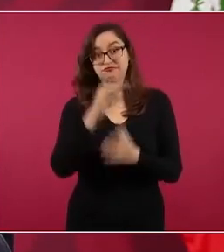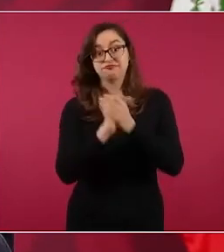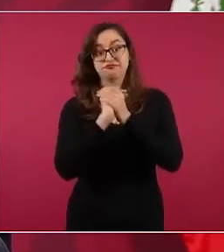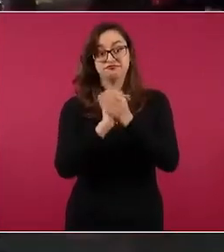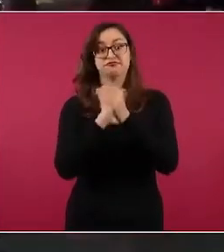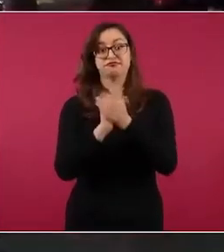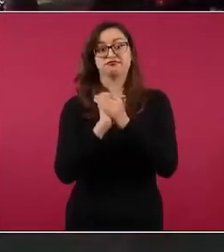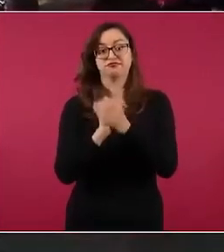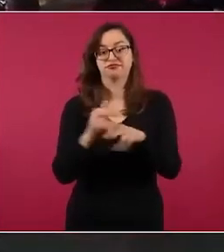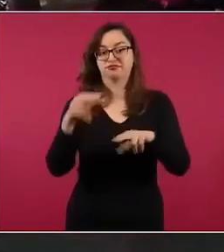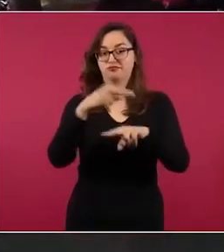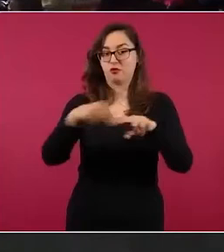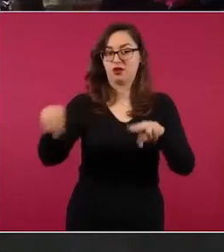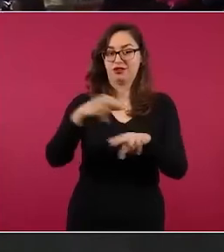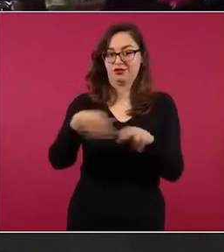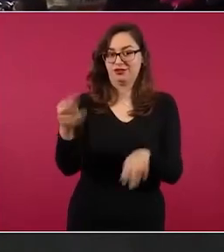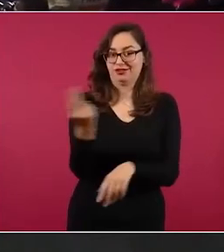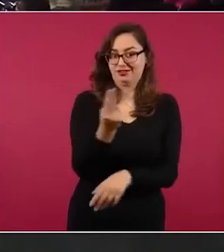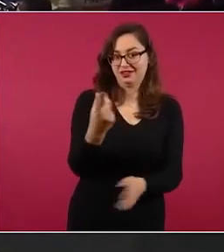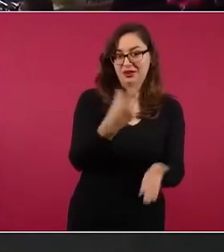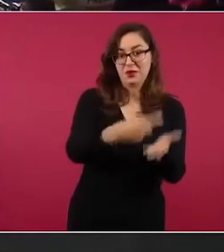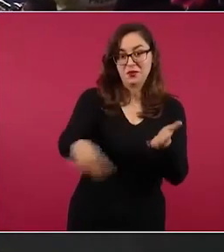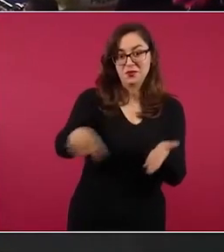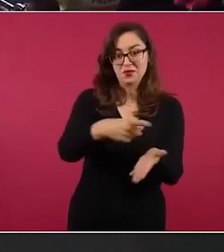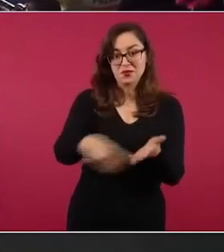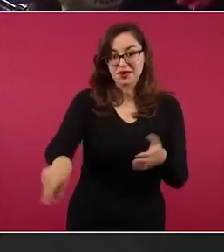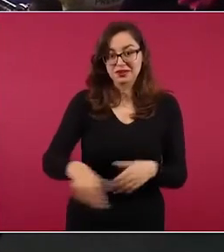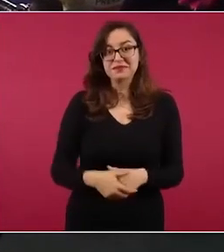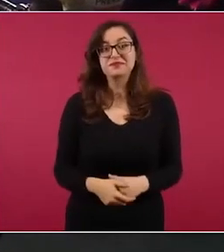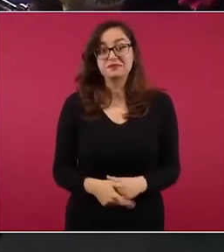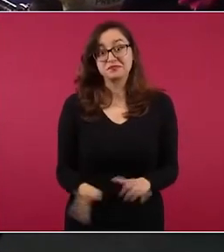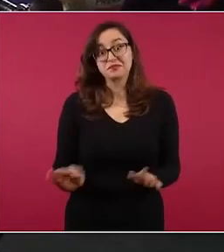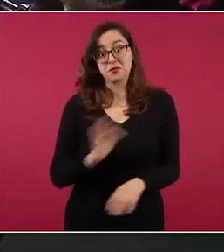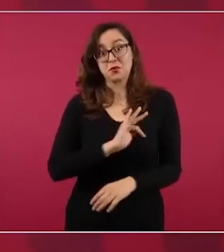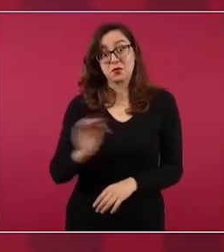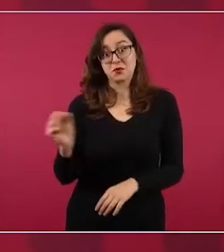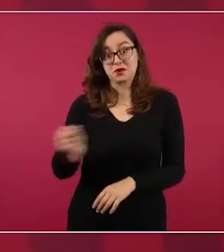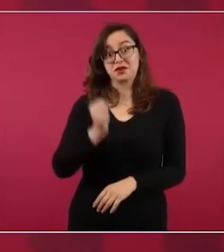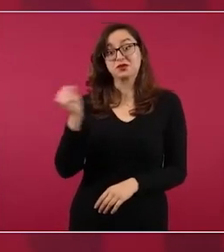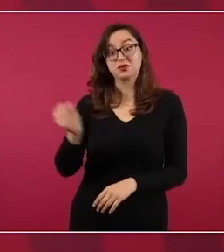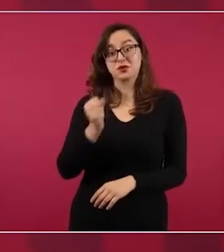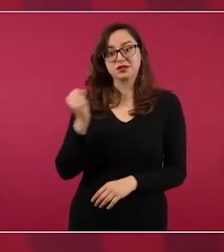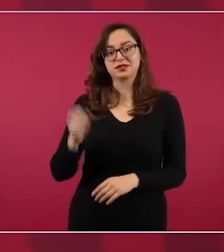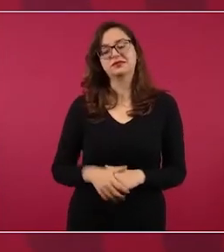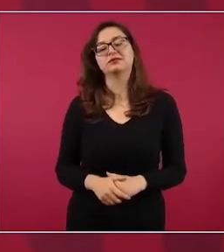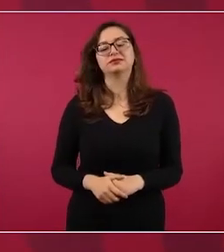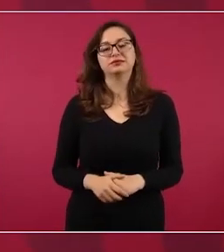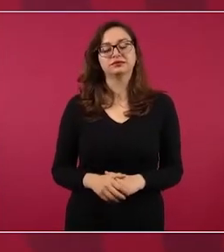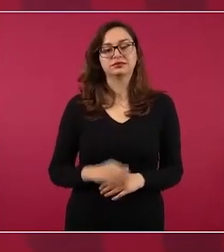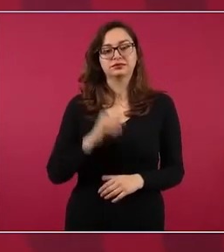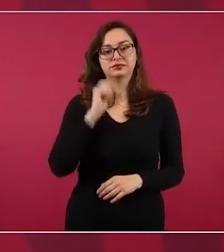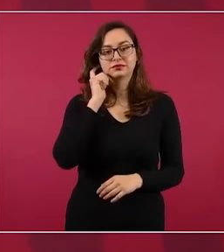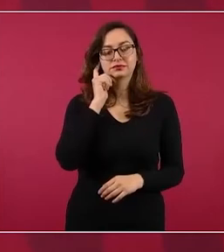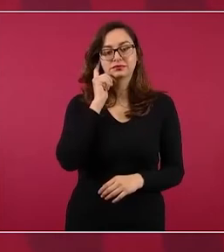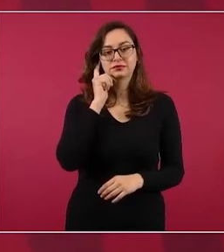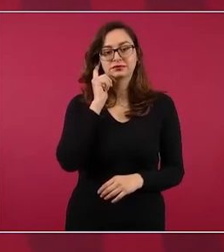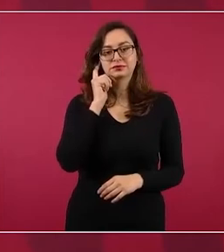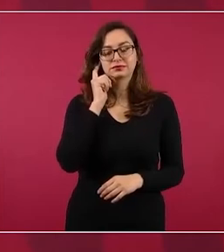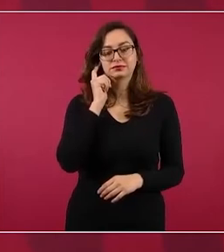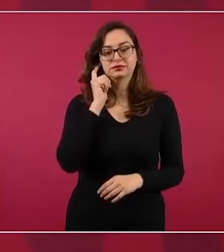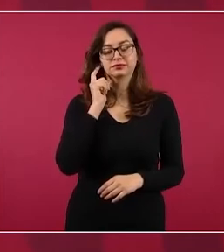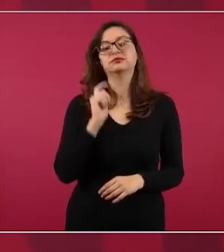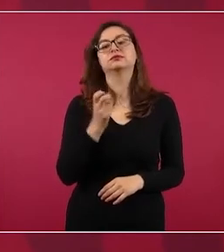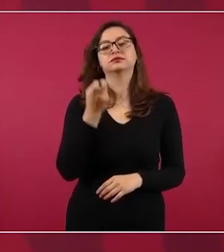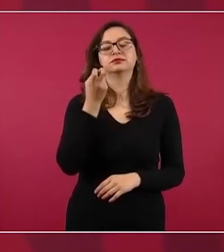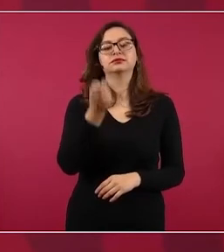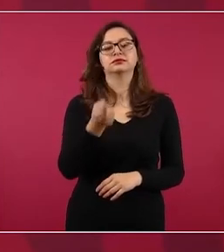porque se puede tener suerte. Entonces, es parte de la